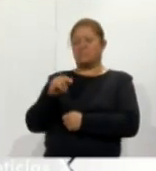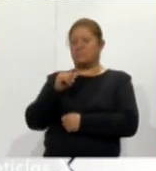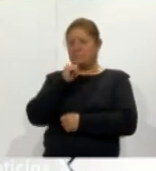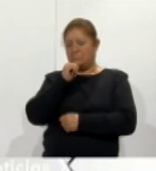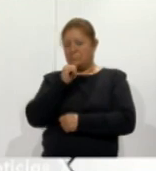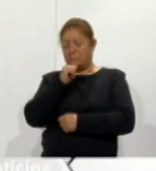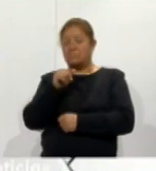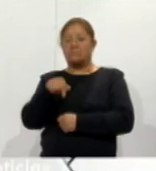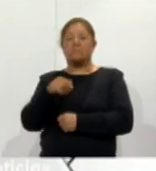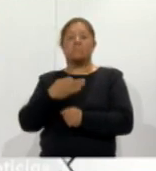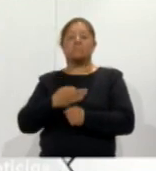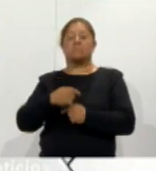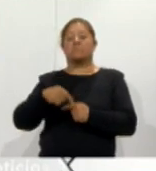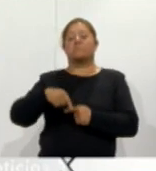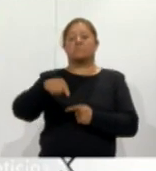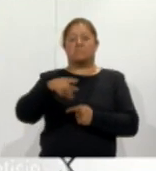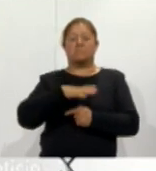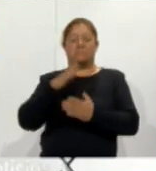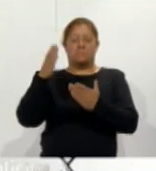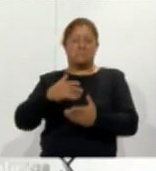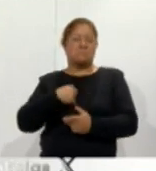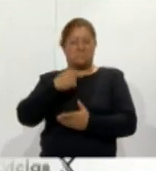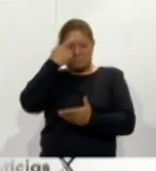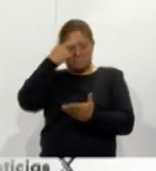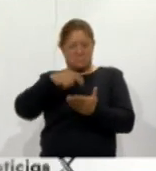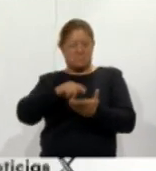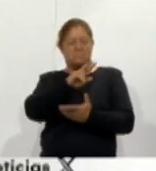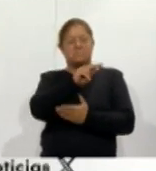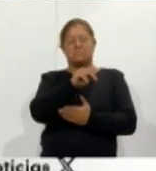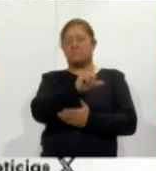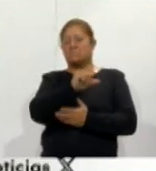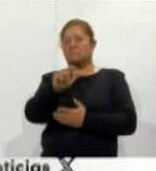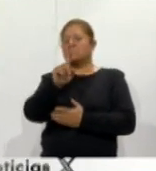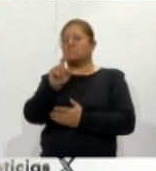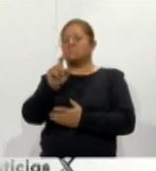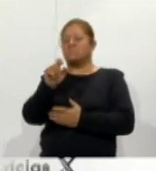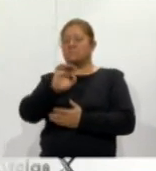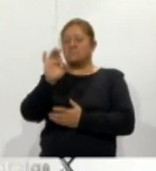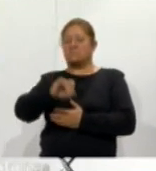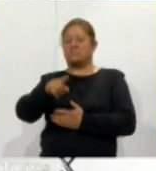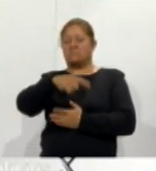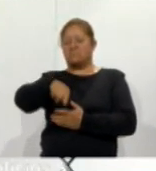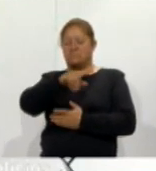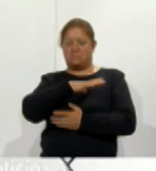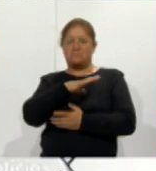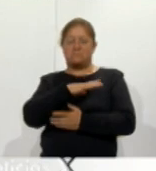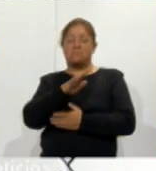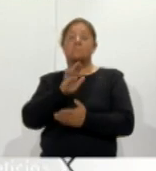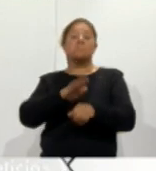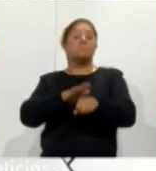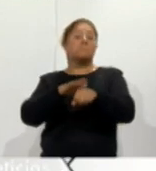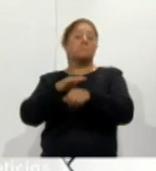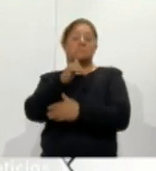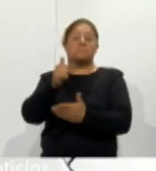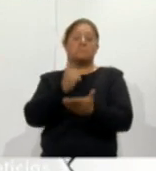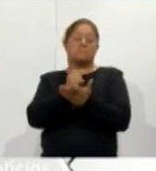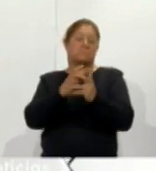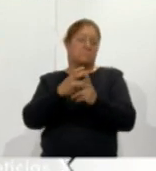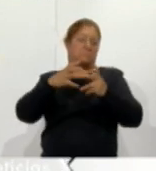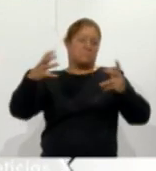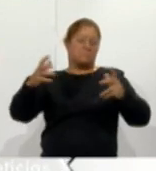gente yo creo que vamos a llegar entre el 80 y el 100% en muchos de los establecimientos principalmente en las ciudades grandes